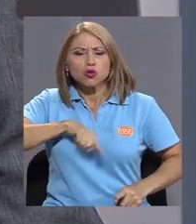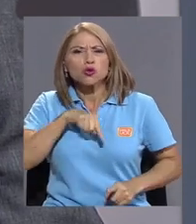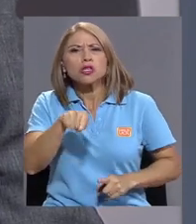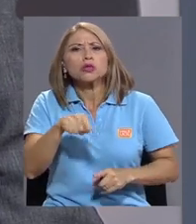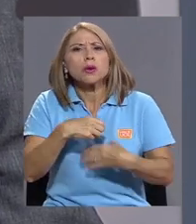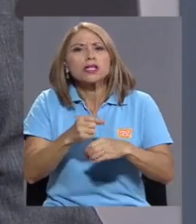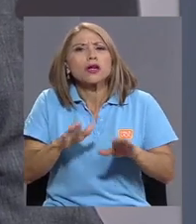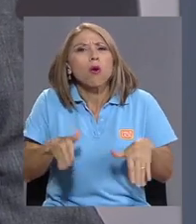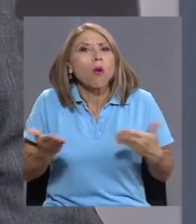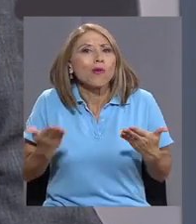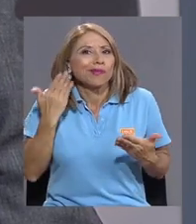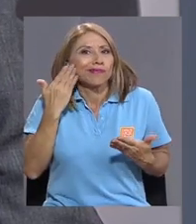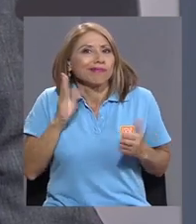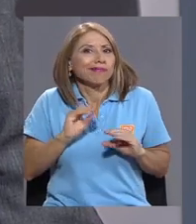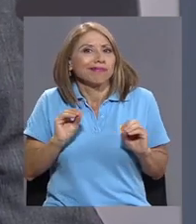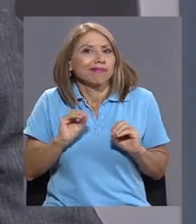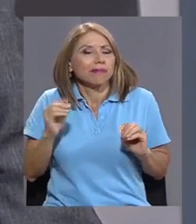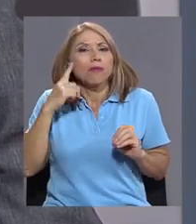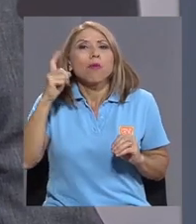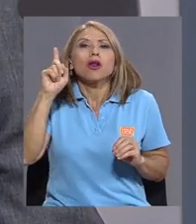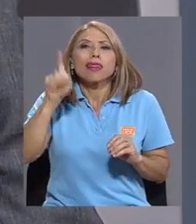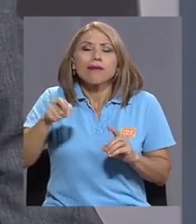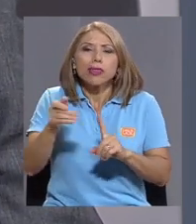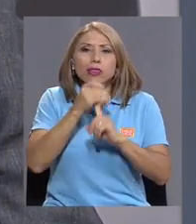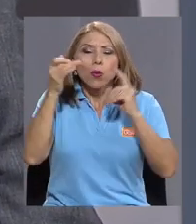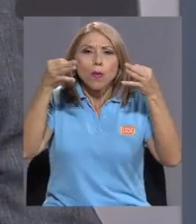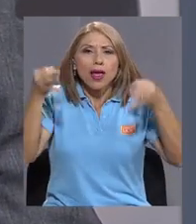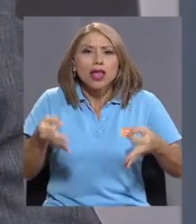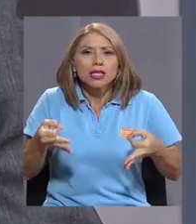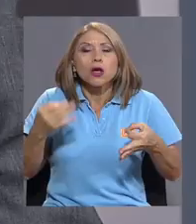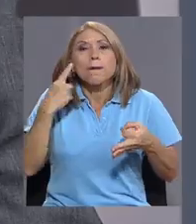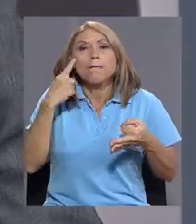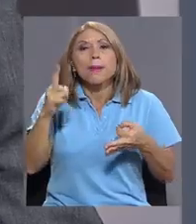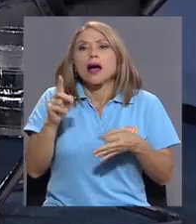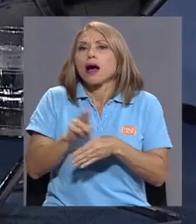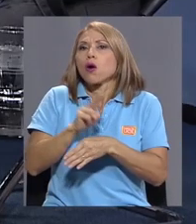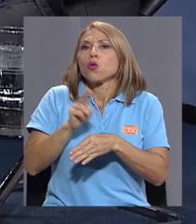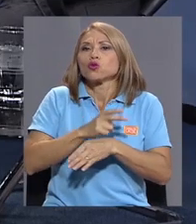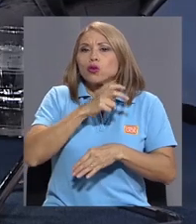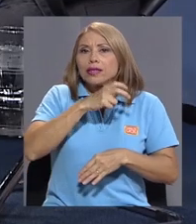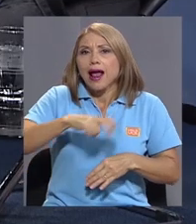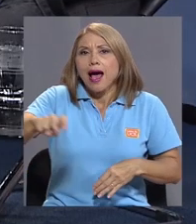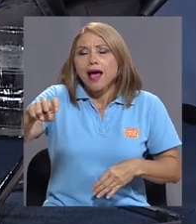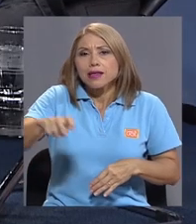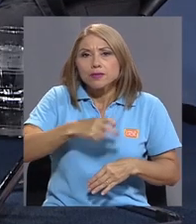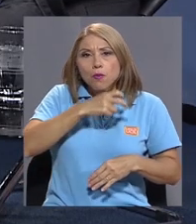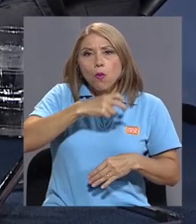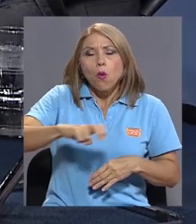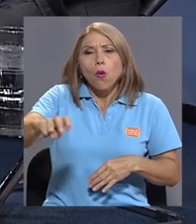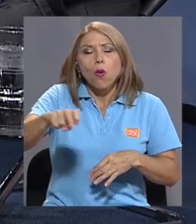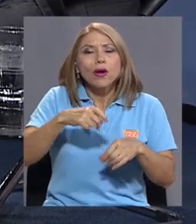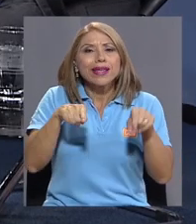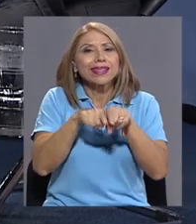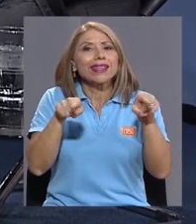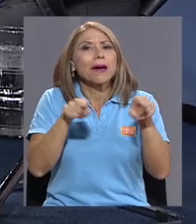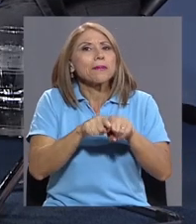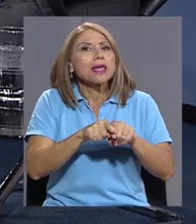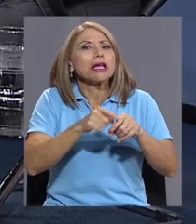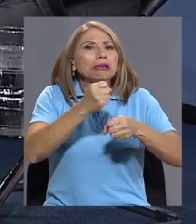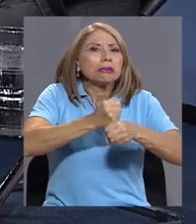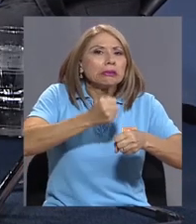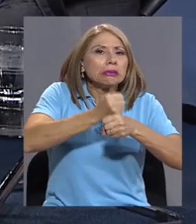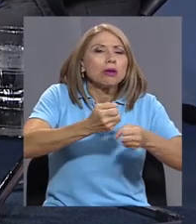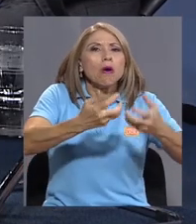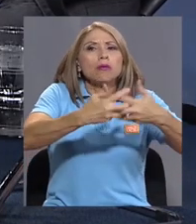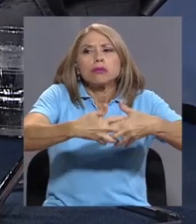tomarse medidas significativas en cuanto al manejo del transporte, entre otras cosas, y los procesos industriales,